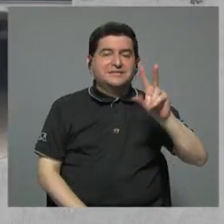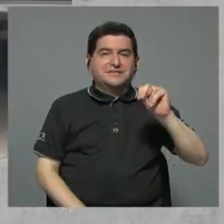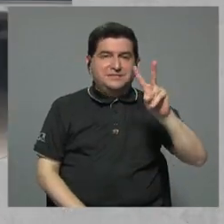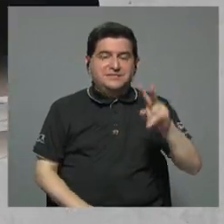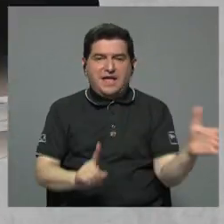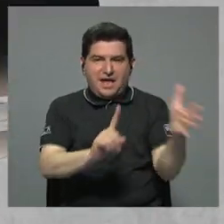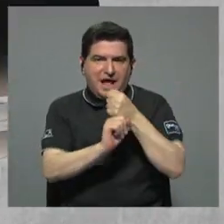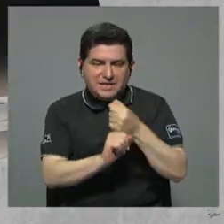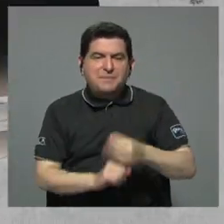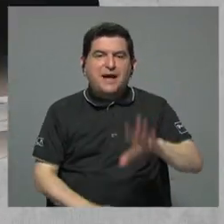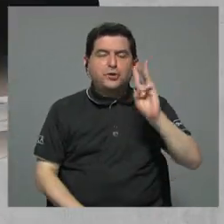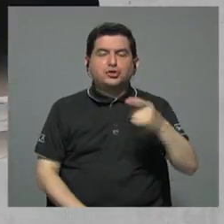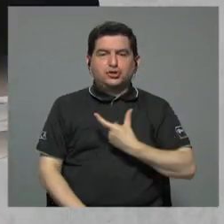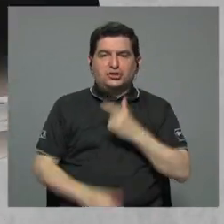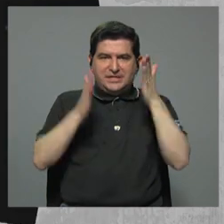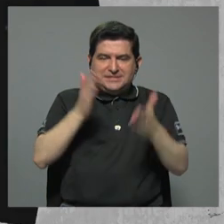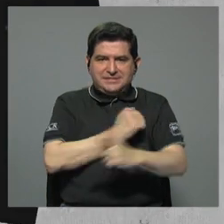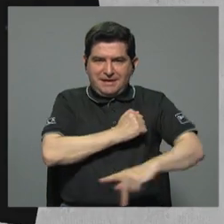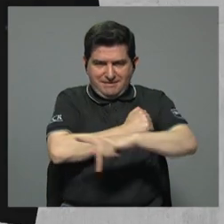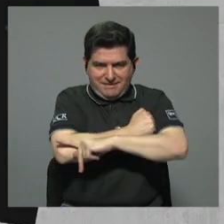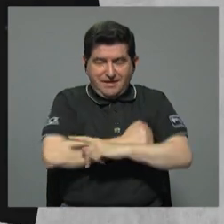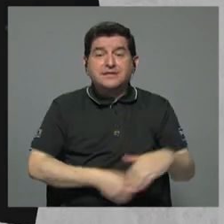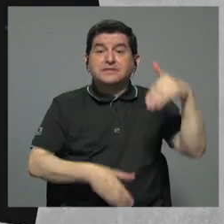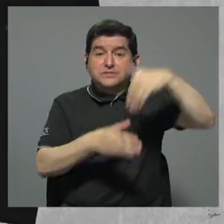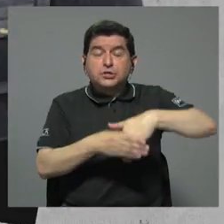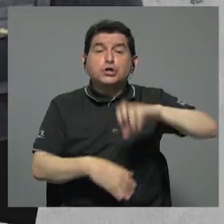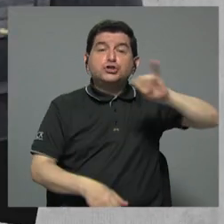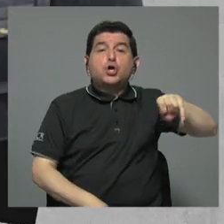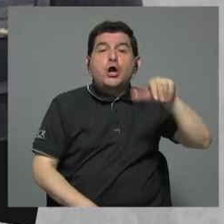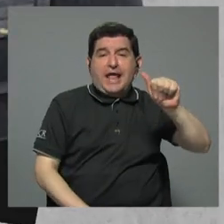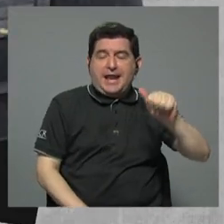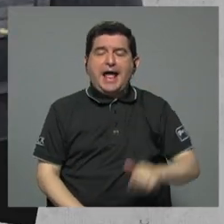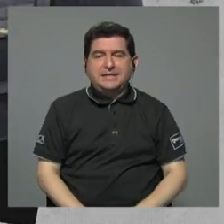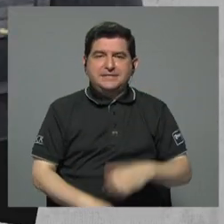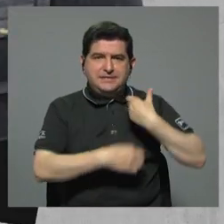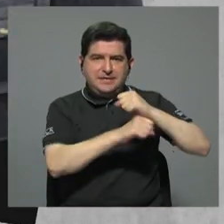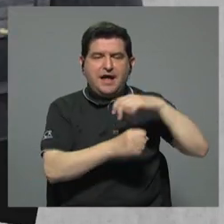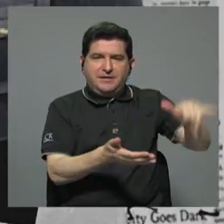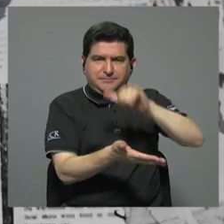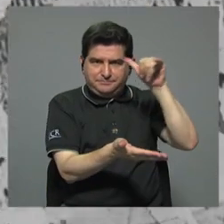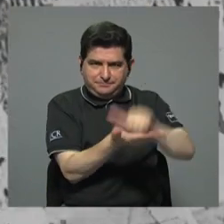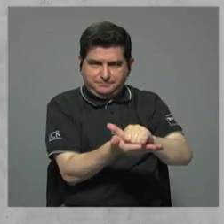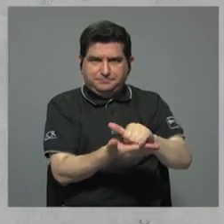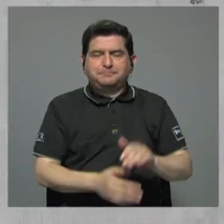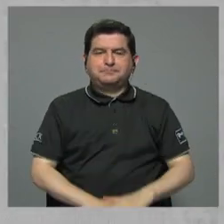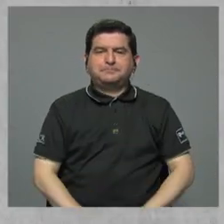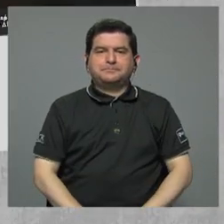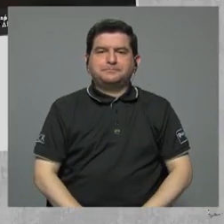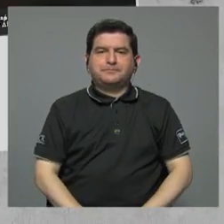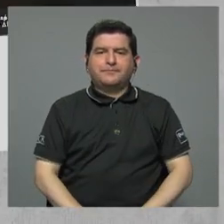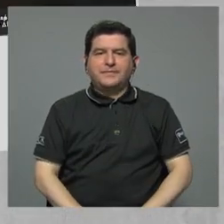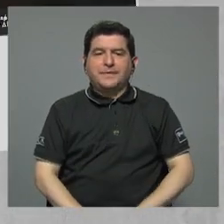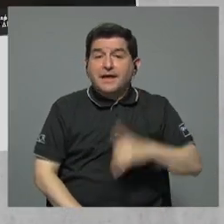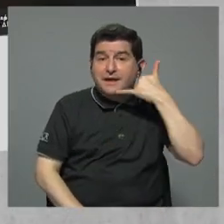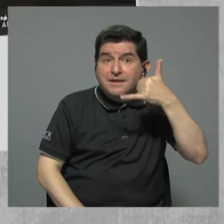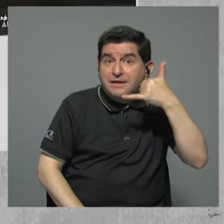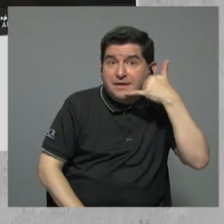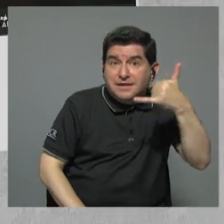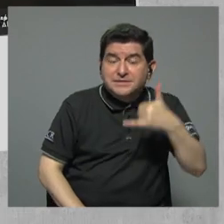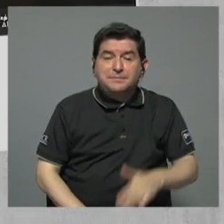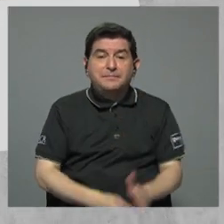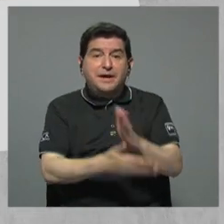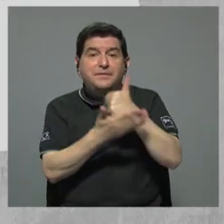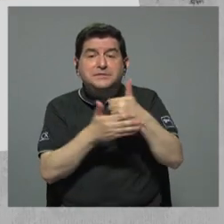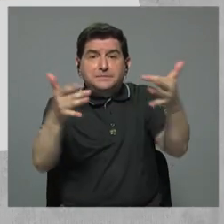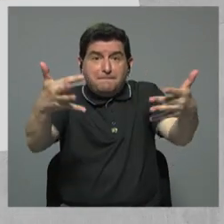fueron arrestados seis alcaldes del país, entre ellos Johnny Araya de la Municipalidad de San José. Las llamadas telefónicas y